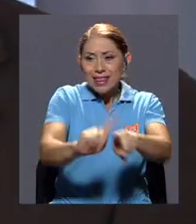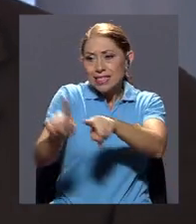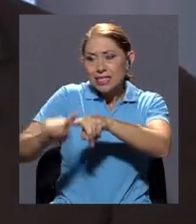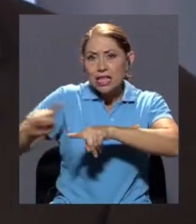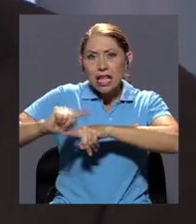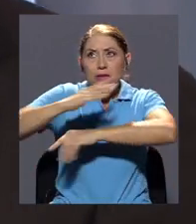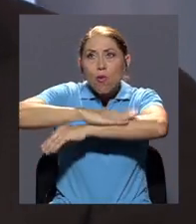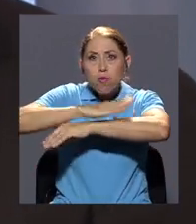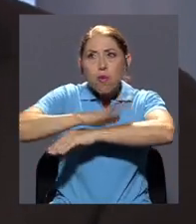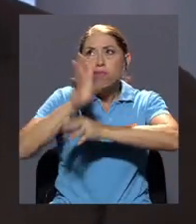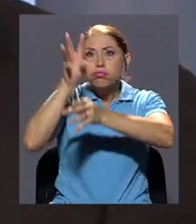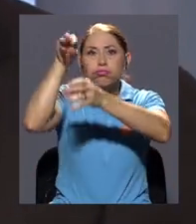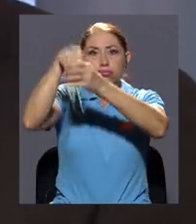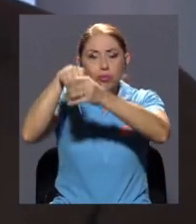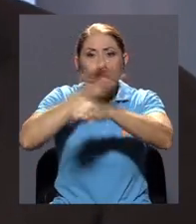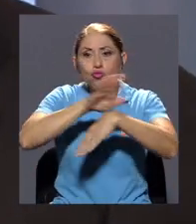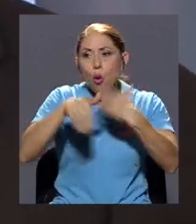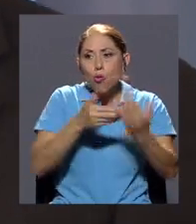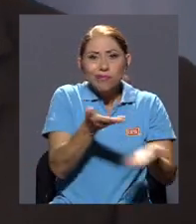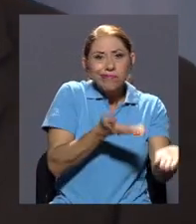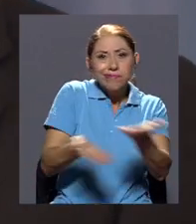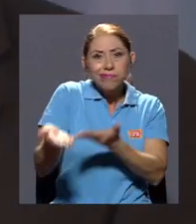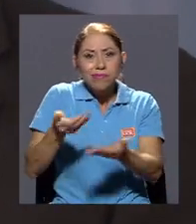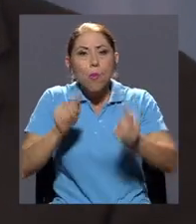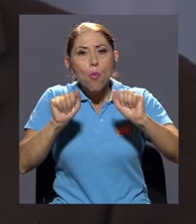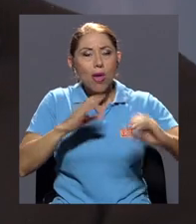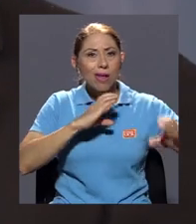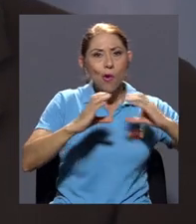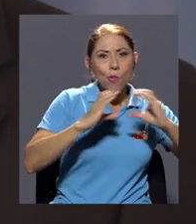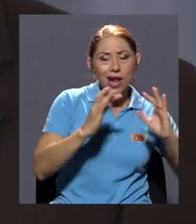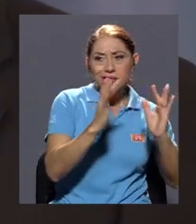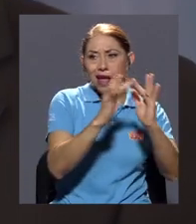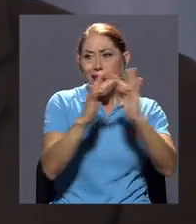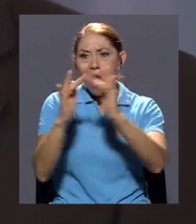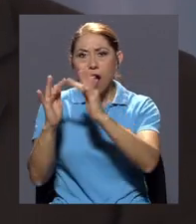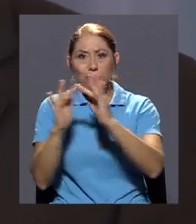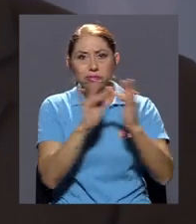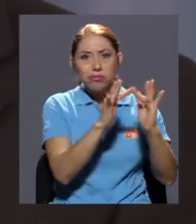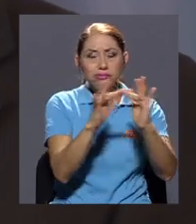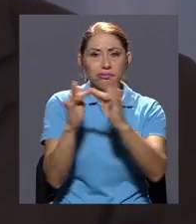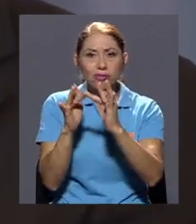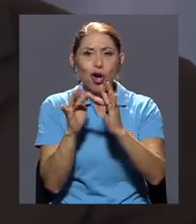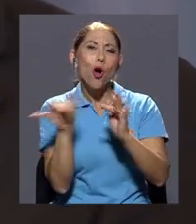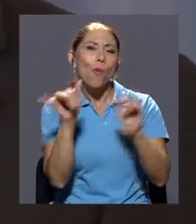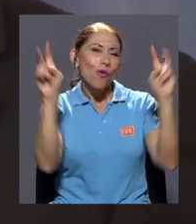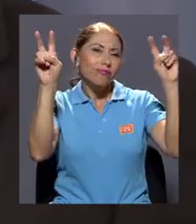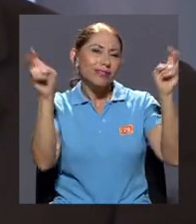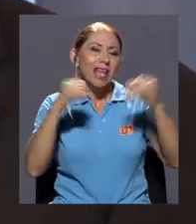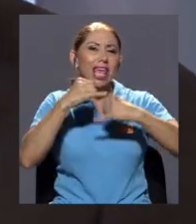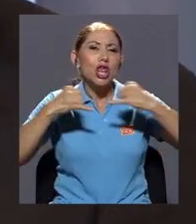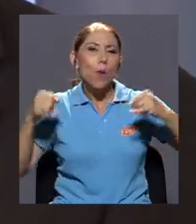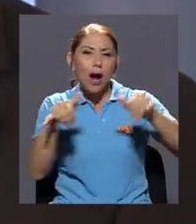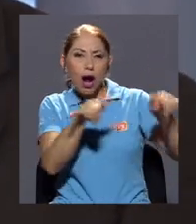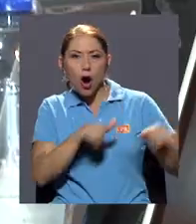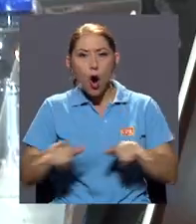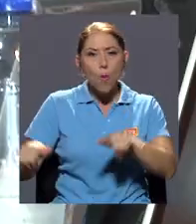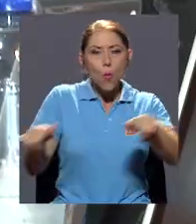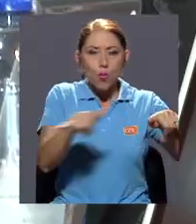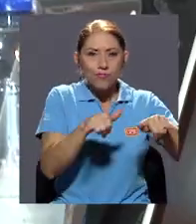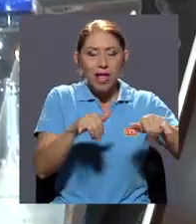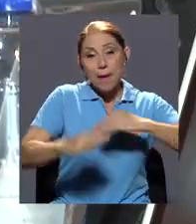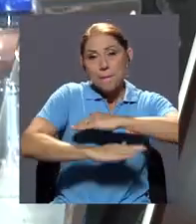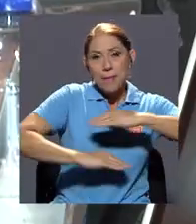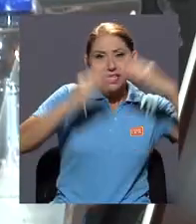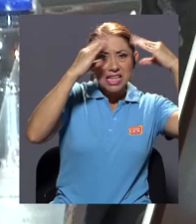puedan comunicarse entre sí. Es un idioma común, digamos, para poder comunicarse entre bases de datos,